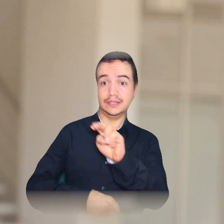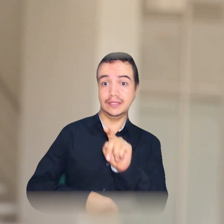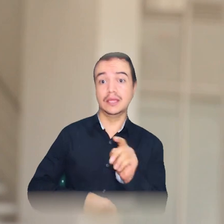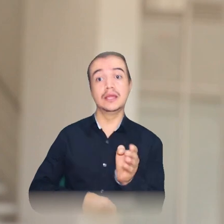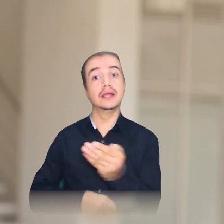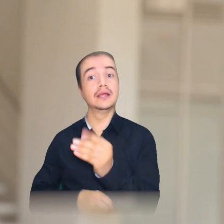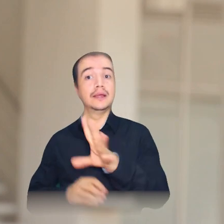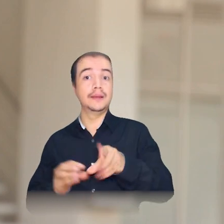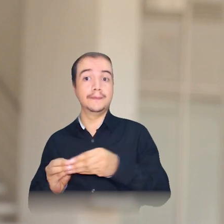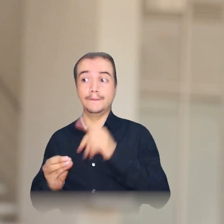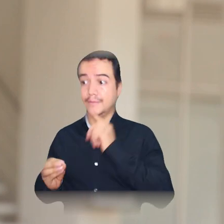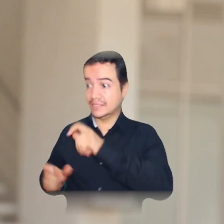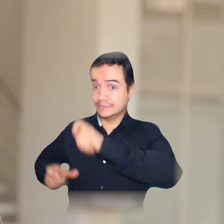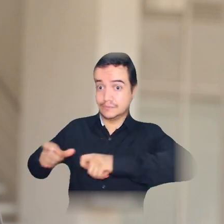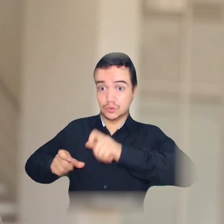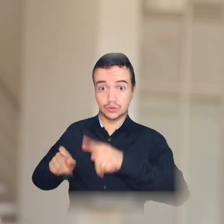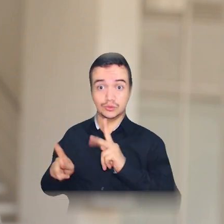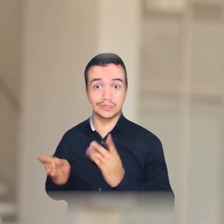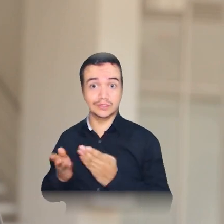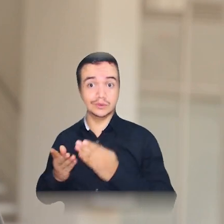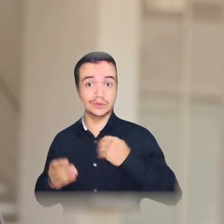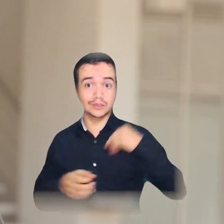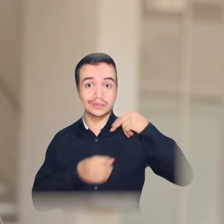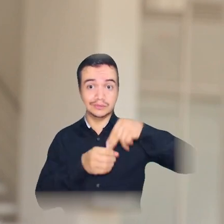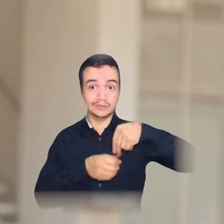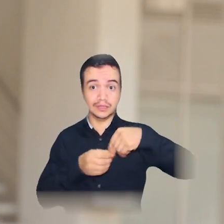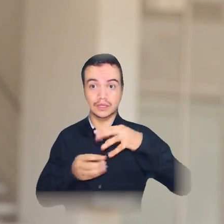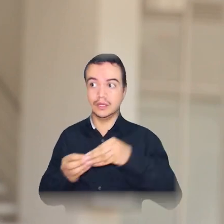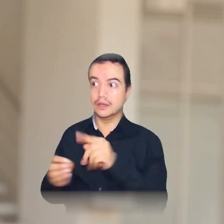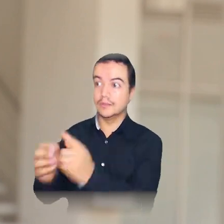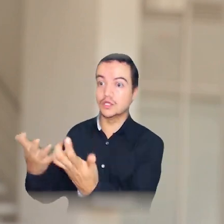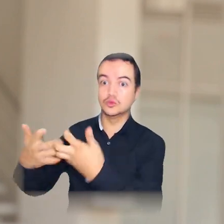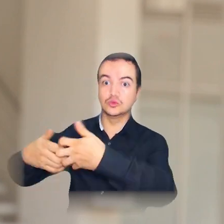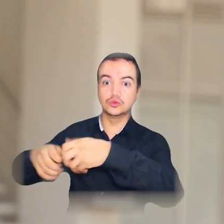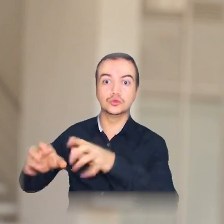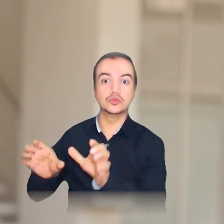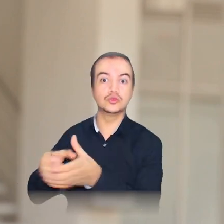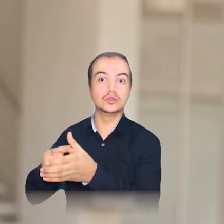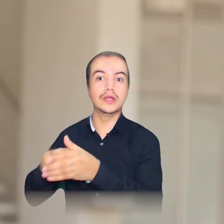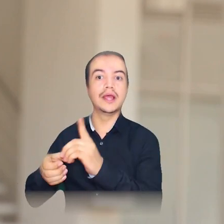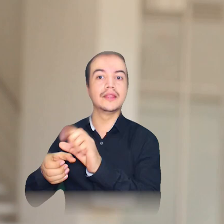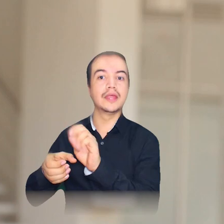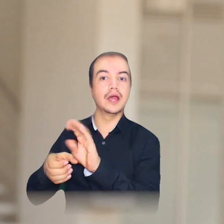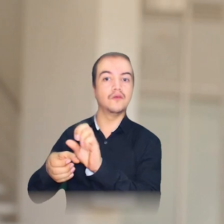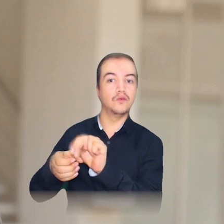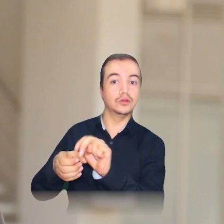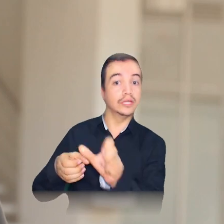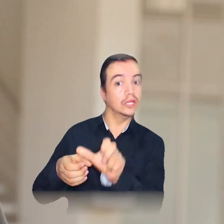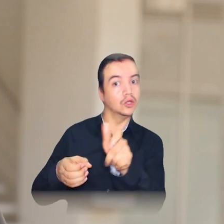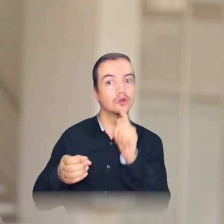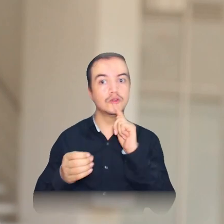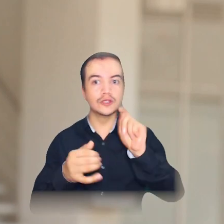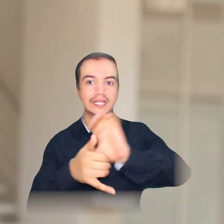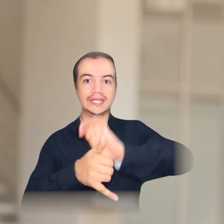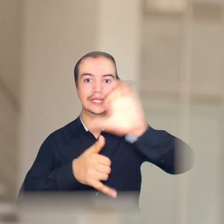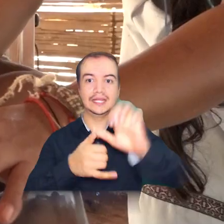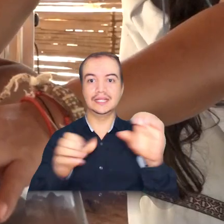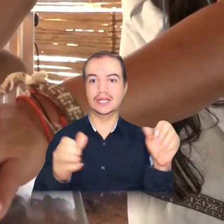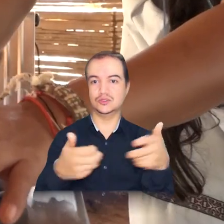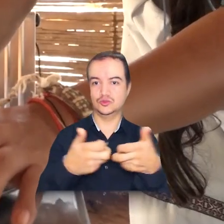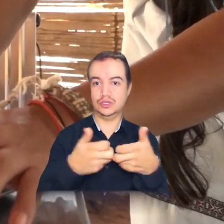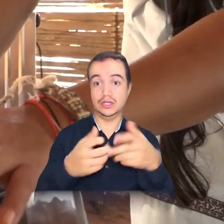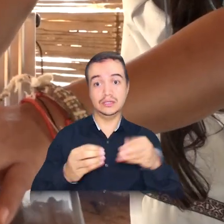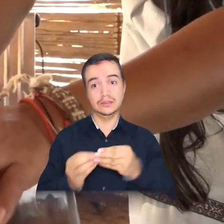Estudiantes Indígenas de la Alma Mater, la participación del Grupo Dabón y Energía Solar del Caribe, bajo el concurso de la universidad.